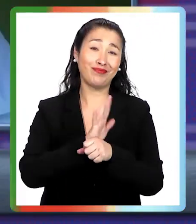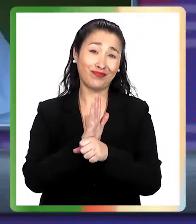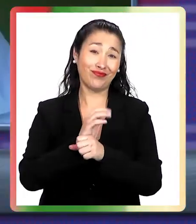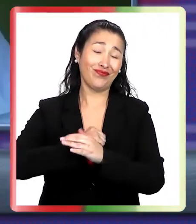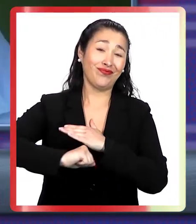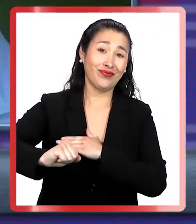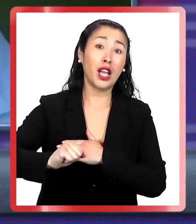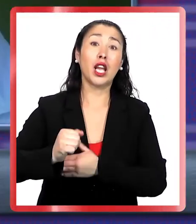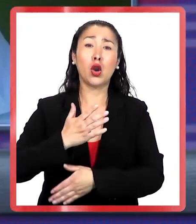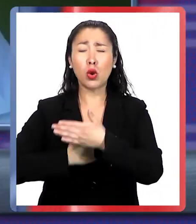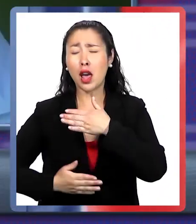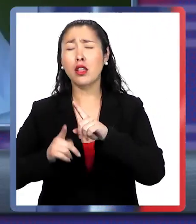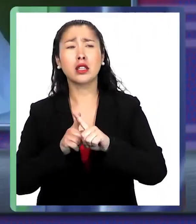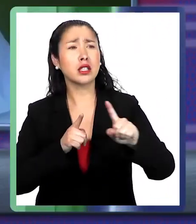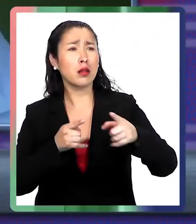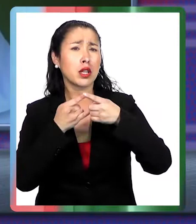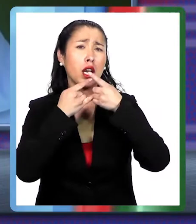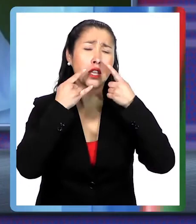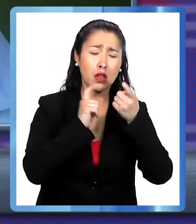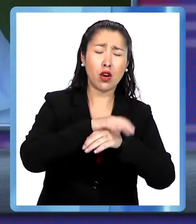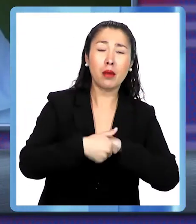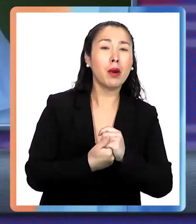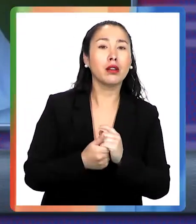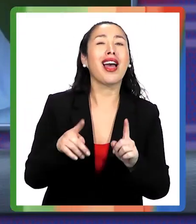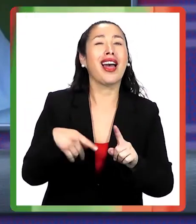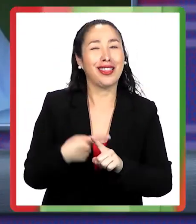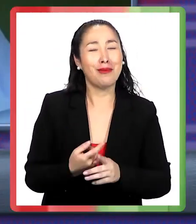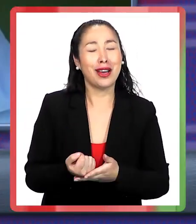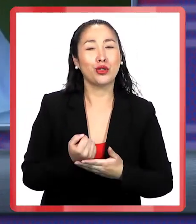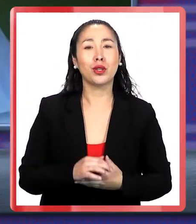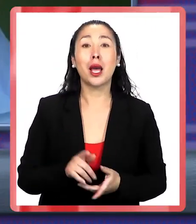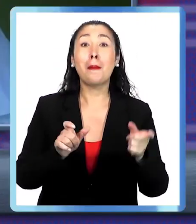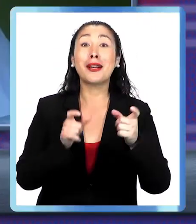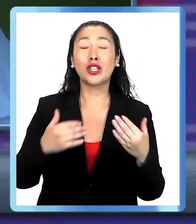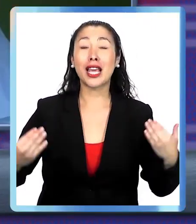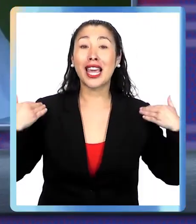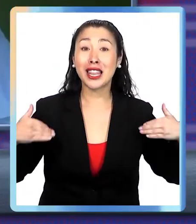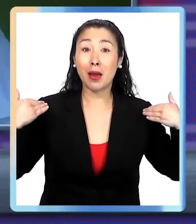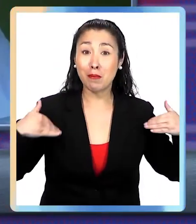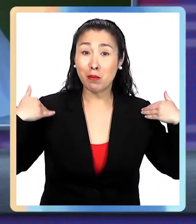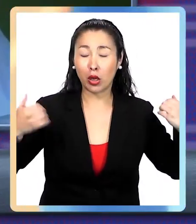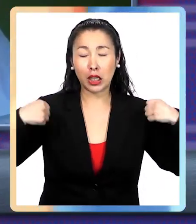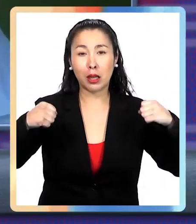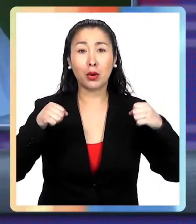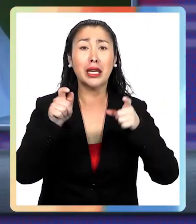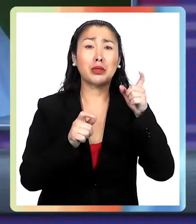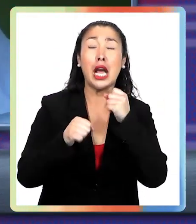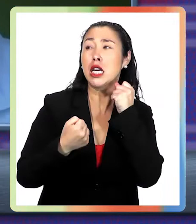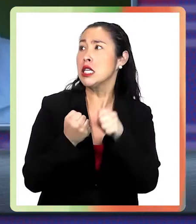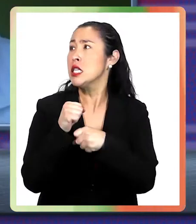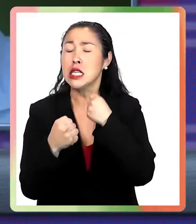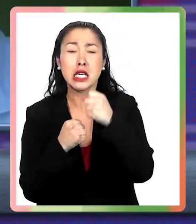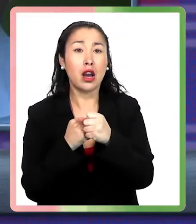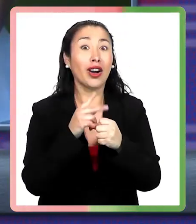coronavirus a pesar de todos los cuidados que podemos tener para no contagiarnos. Las personas que hacen ejercicio, las personas que están con estrés,